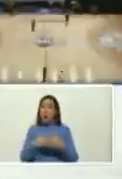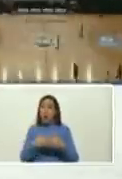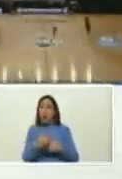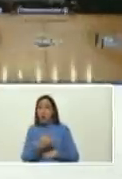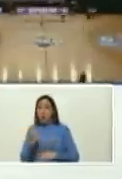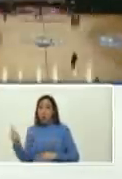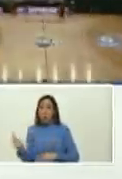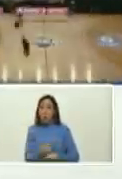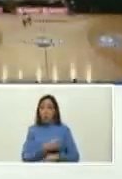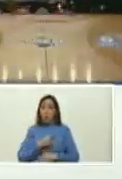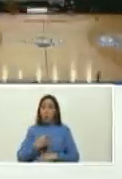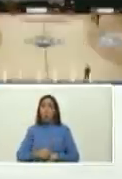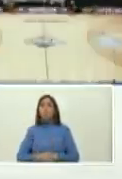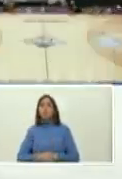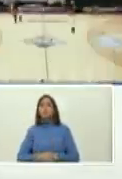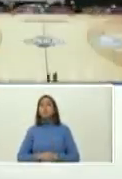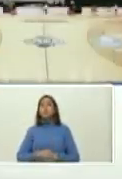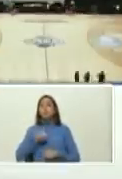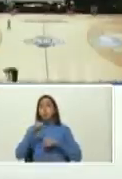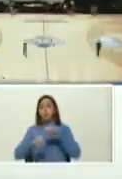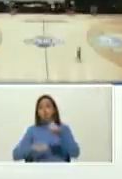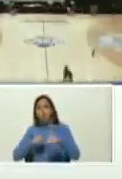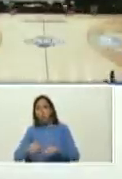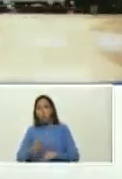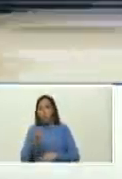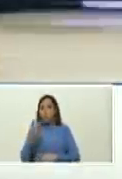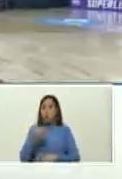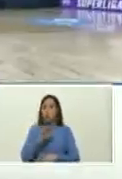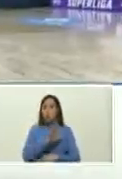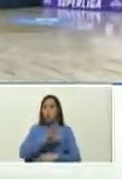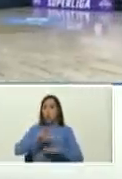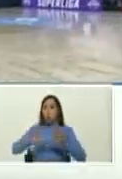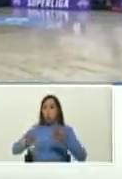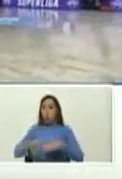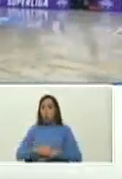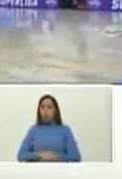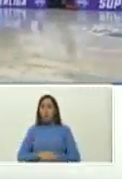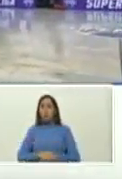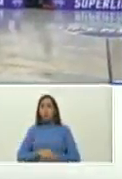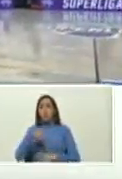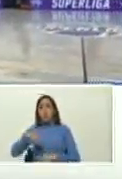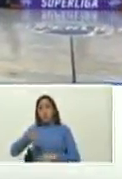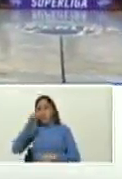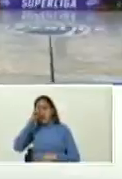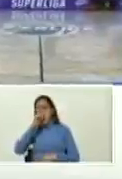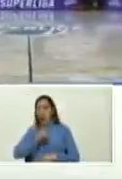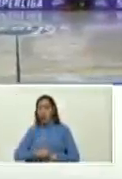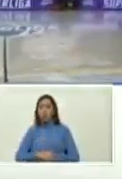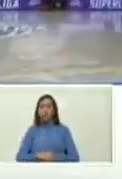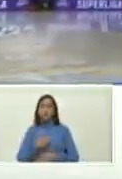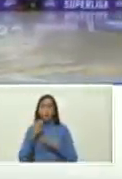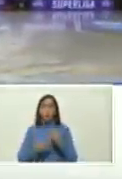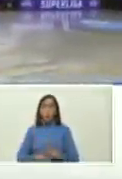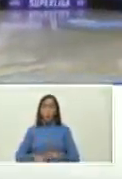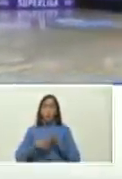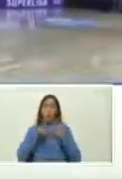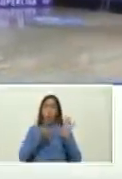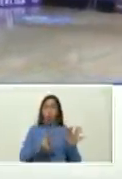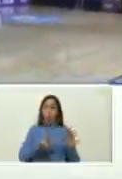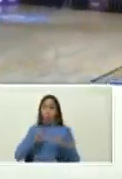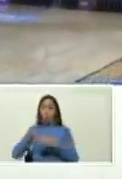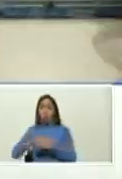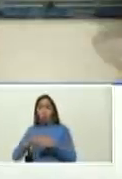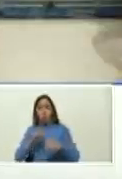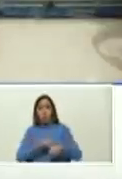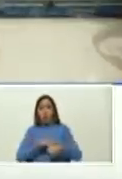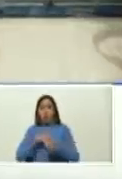58 de la vuelta ciclista a Venezuela 2021 que tuvo ocho etapas desde el domingo pasado